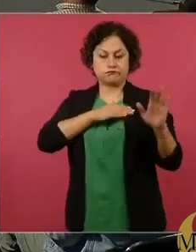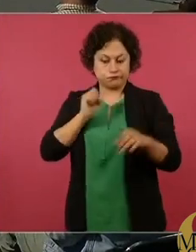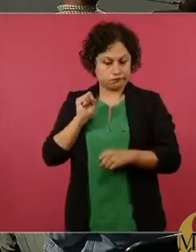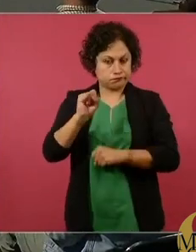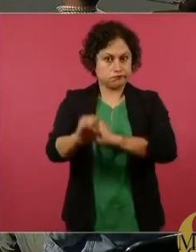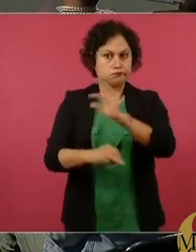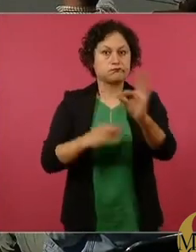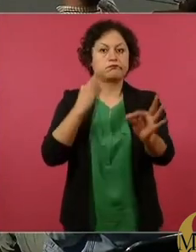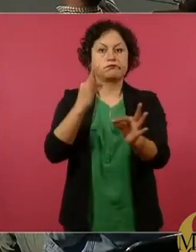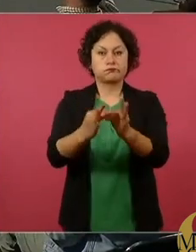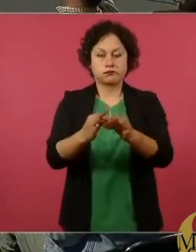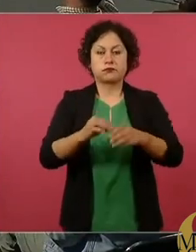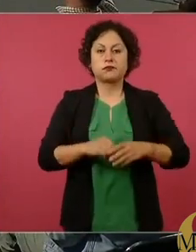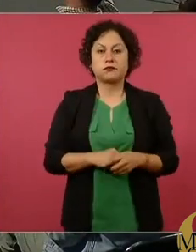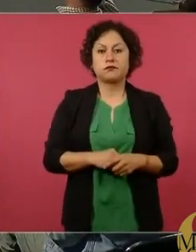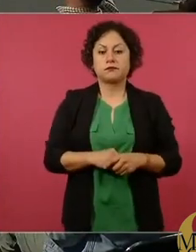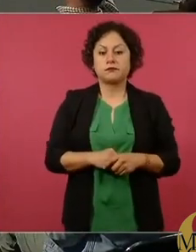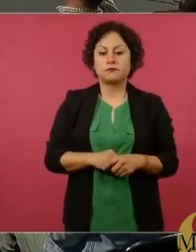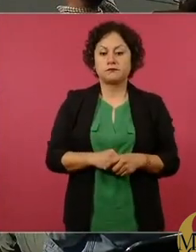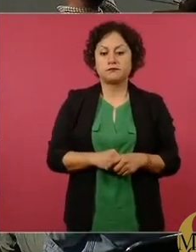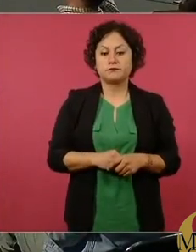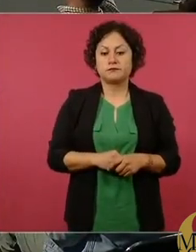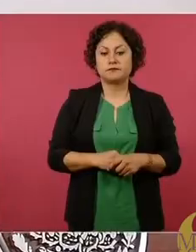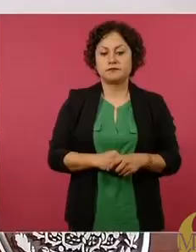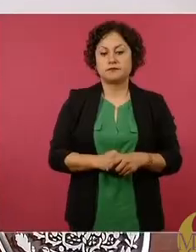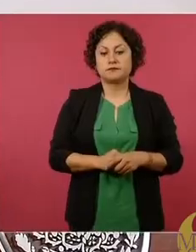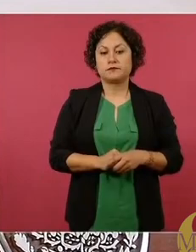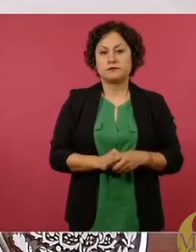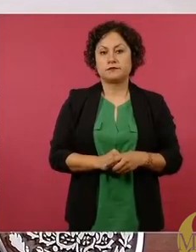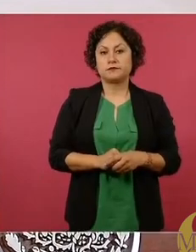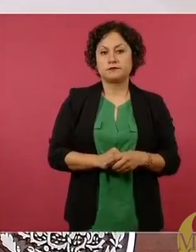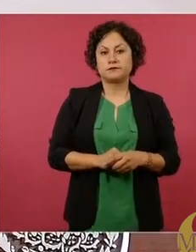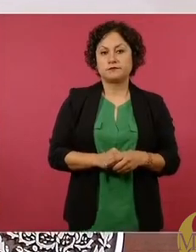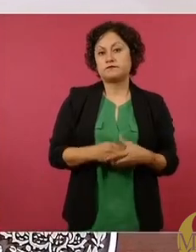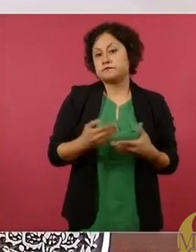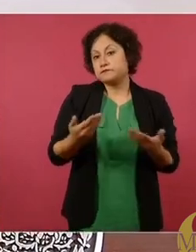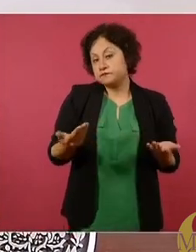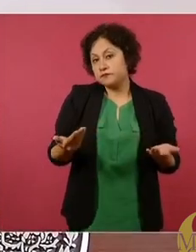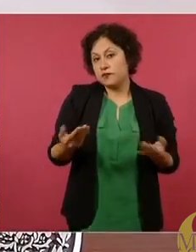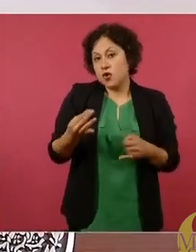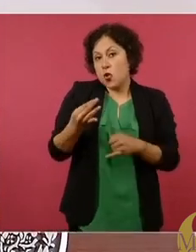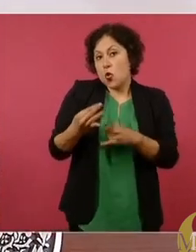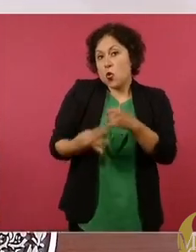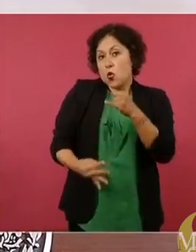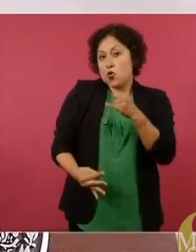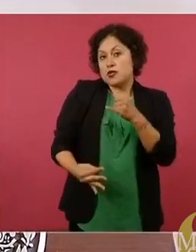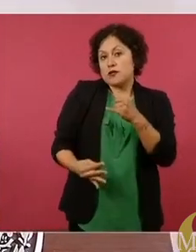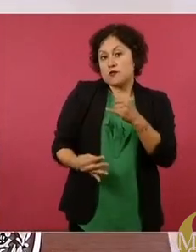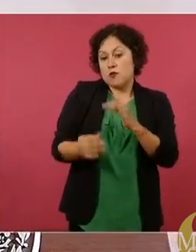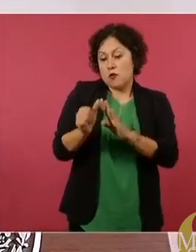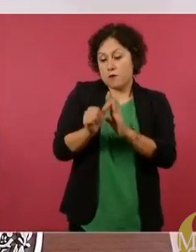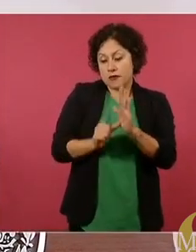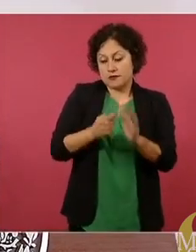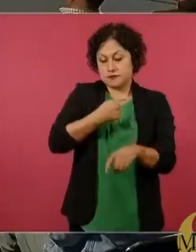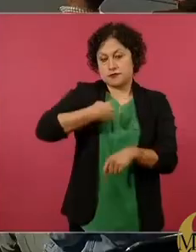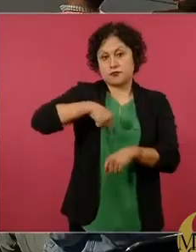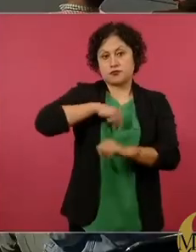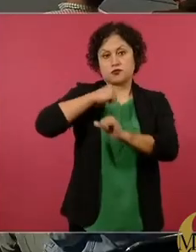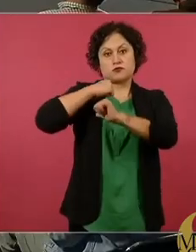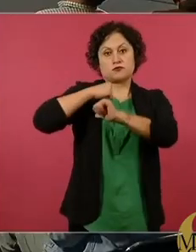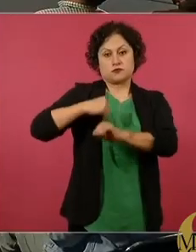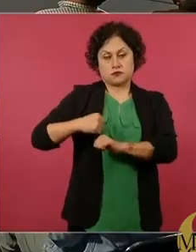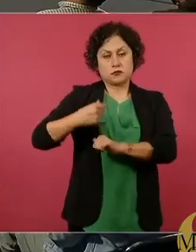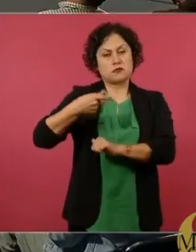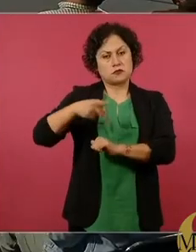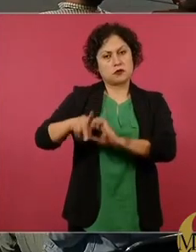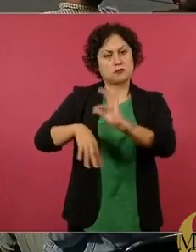O sea, es en el último mes de nuestra gestión, pero lo vamos a